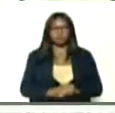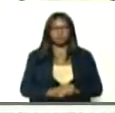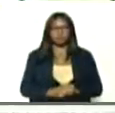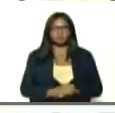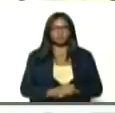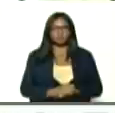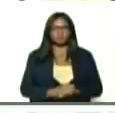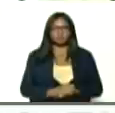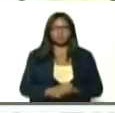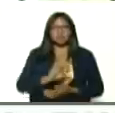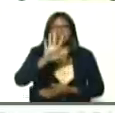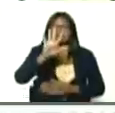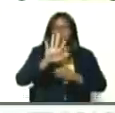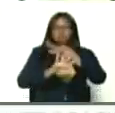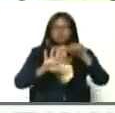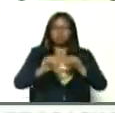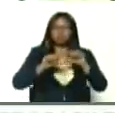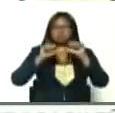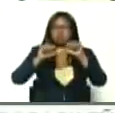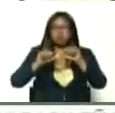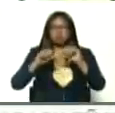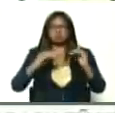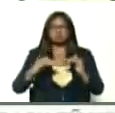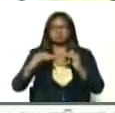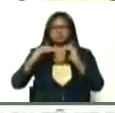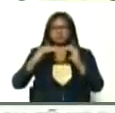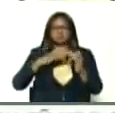cinco entidades, mantuvieron, en tendencia estable,